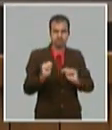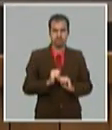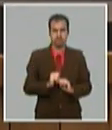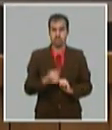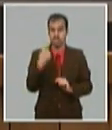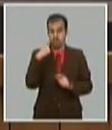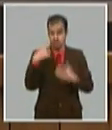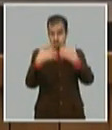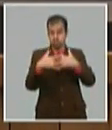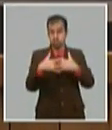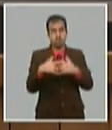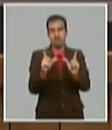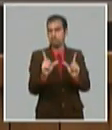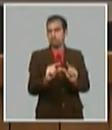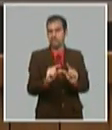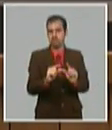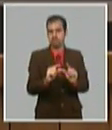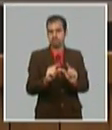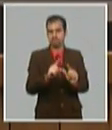de actividad para nuestra población